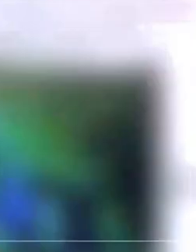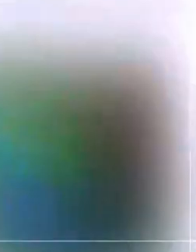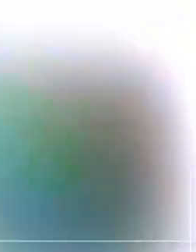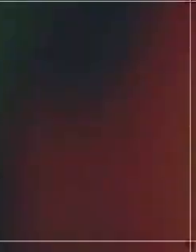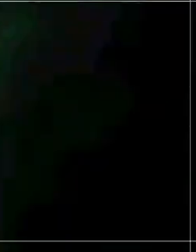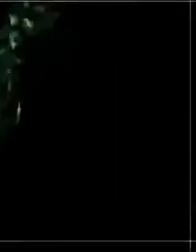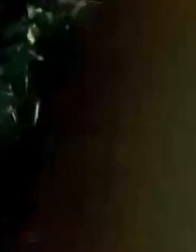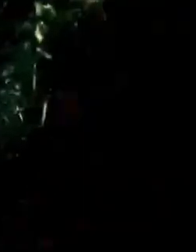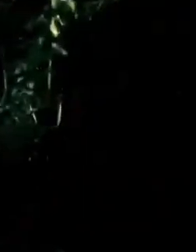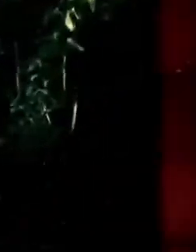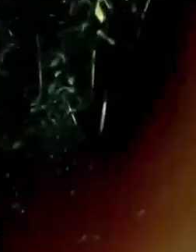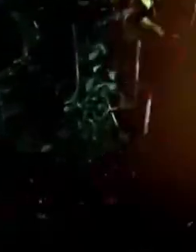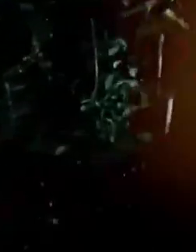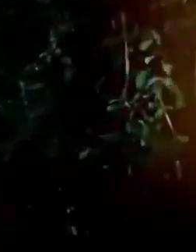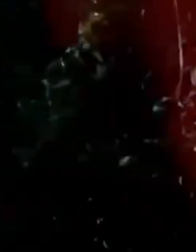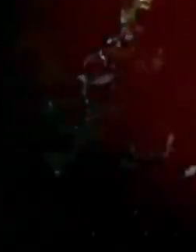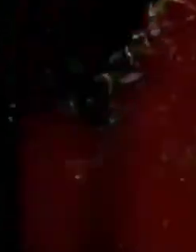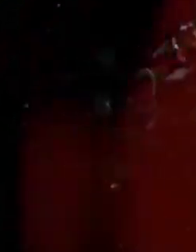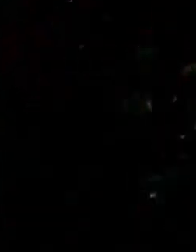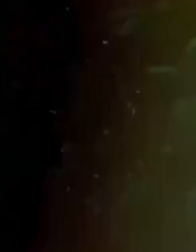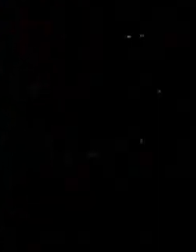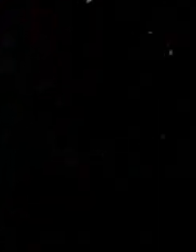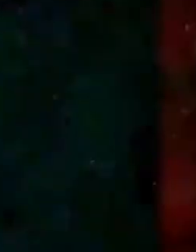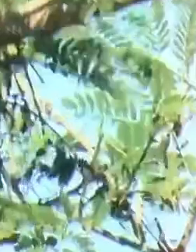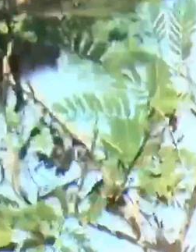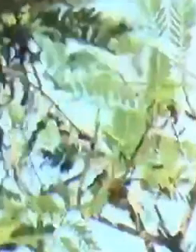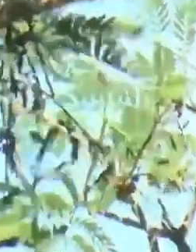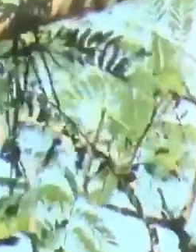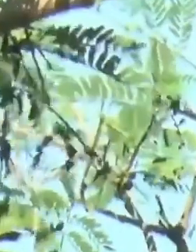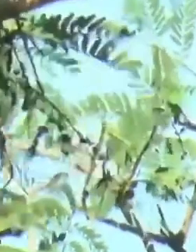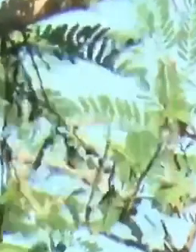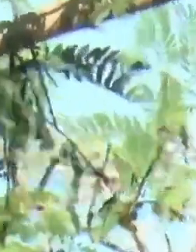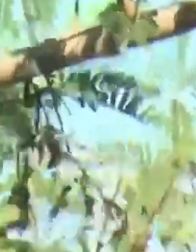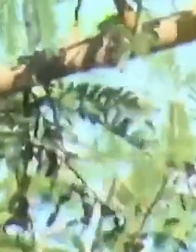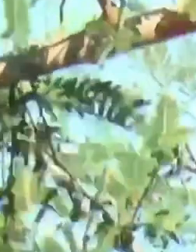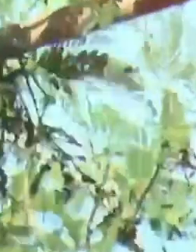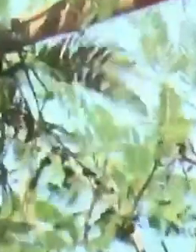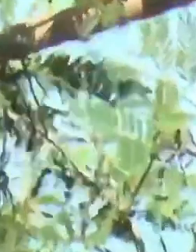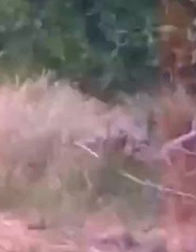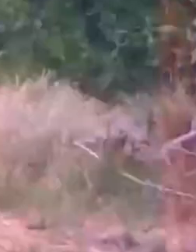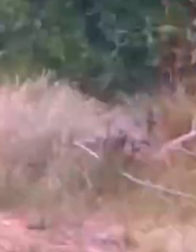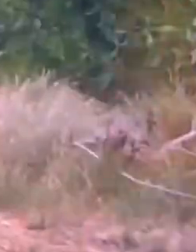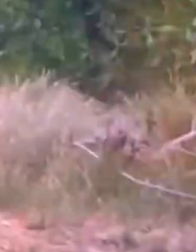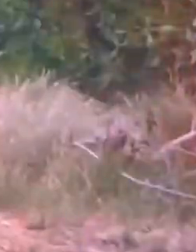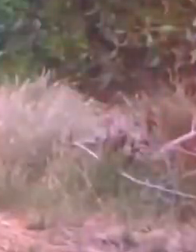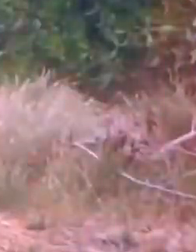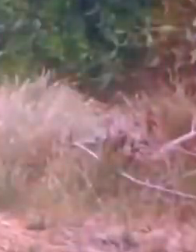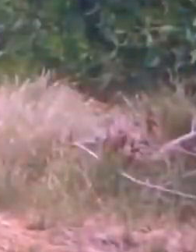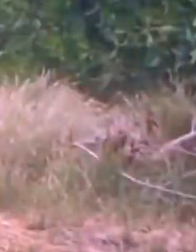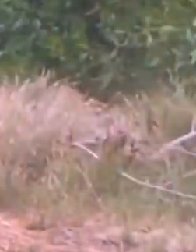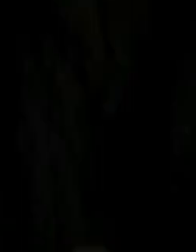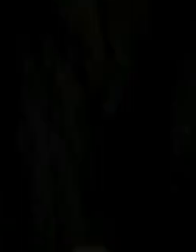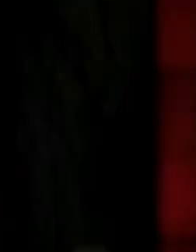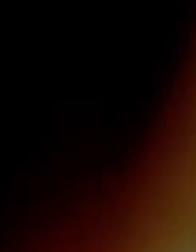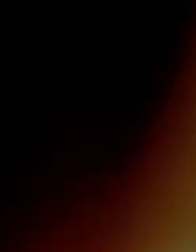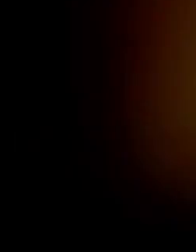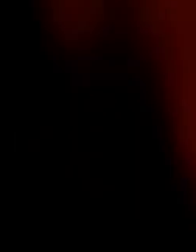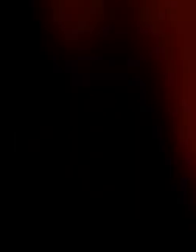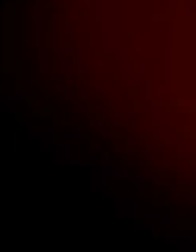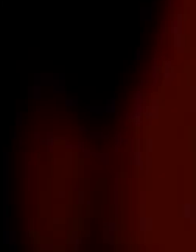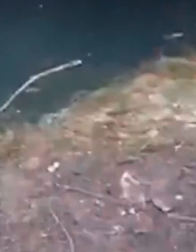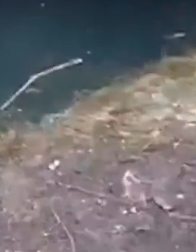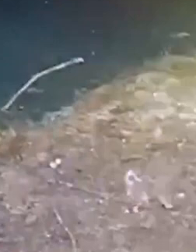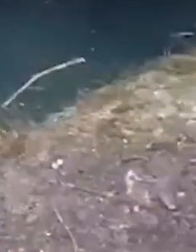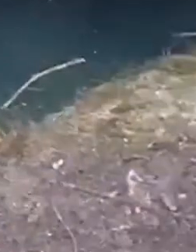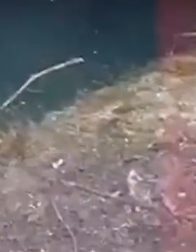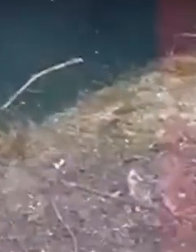la creación de parques y áreas naturales protegidas como el Parque Nacional del Jaguar, la ampliación de la Reserva Natural